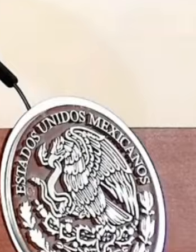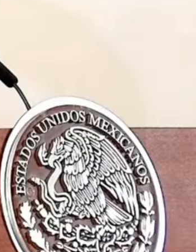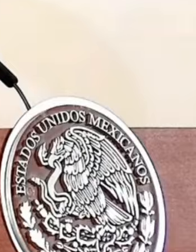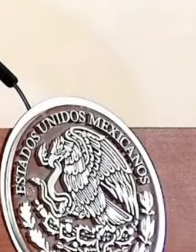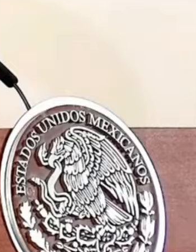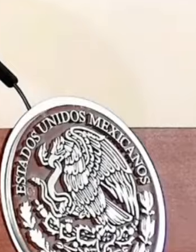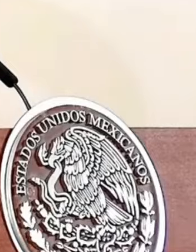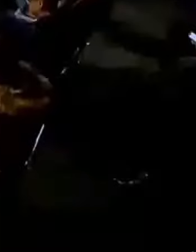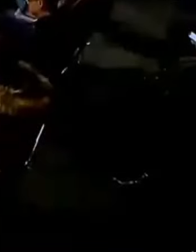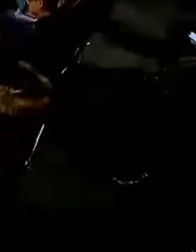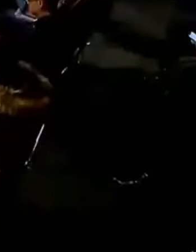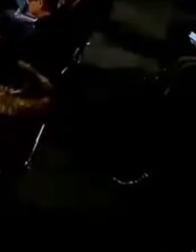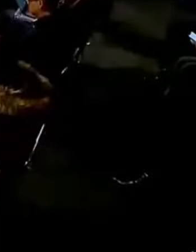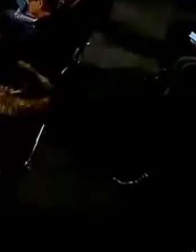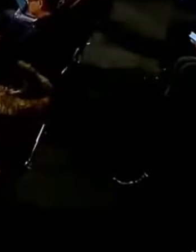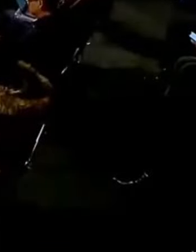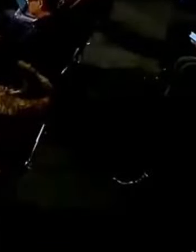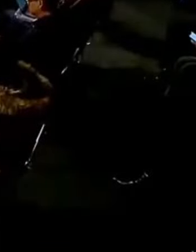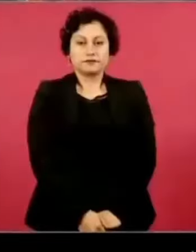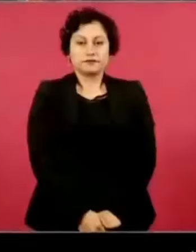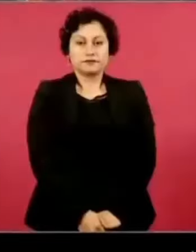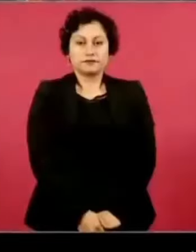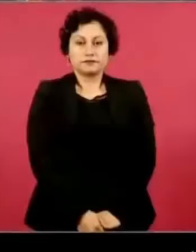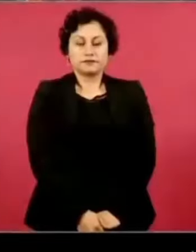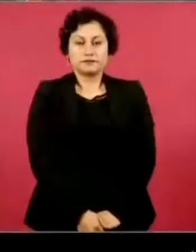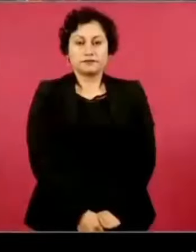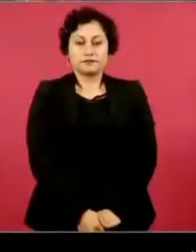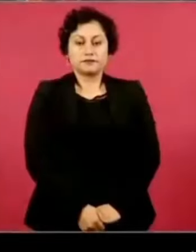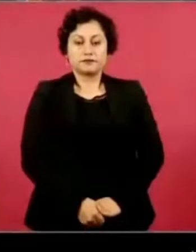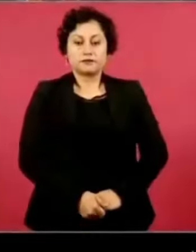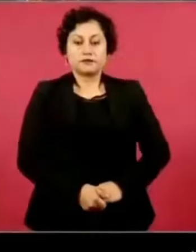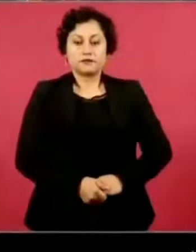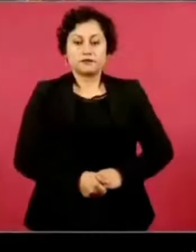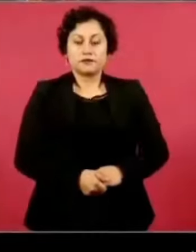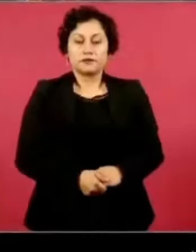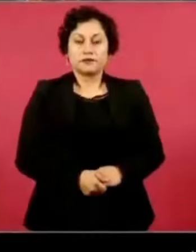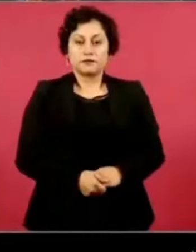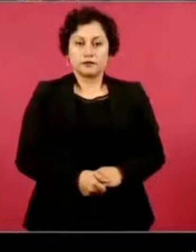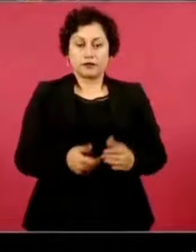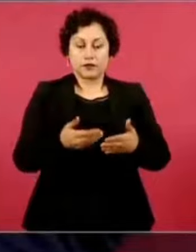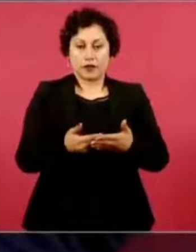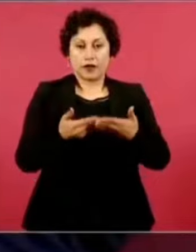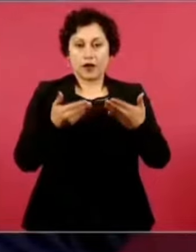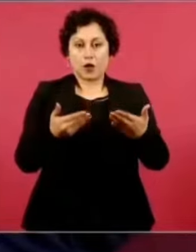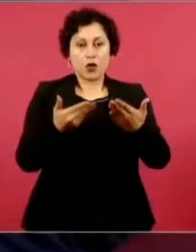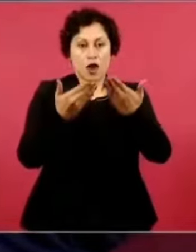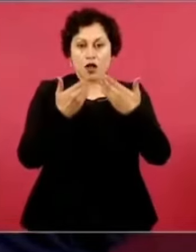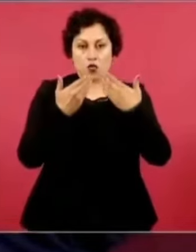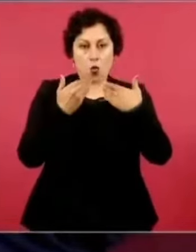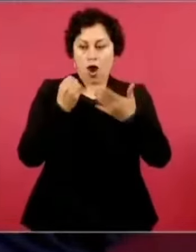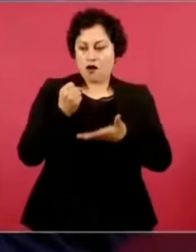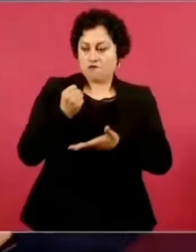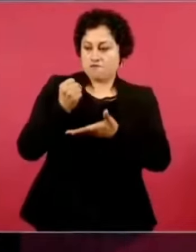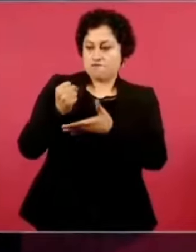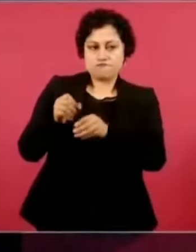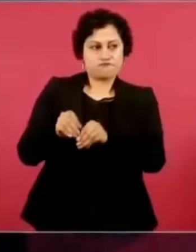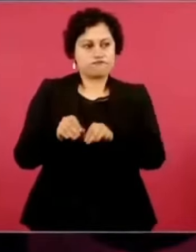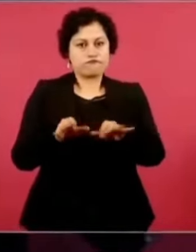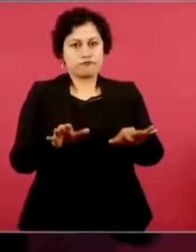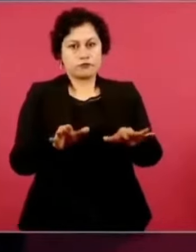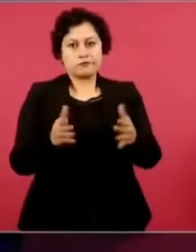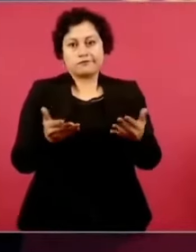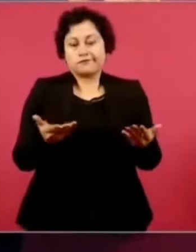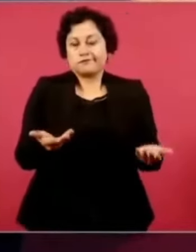Ahora, como no hay publicidad, no hay dinero, ya lo sé decir,